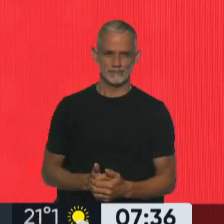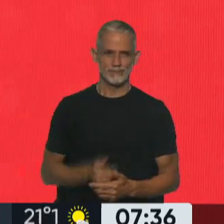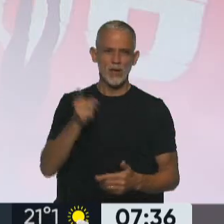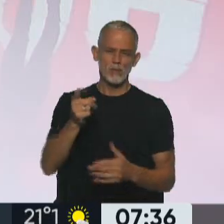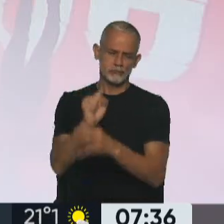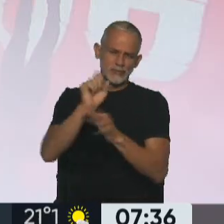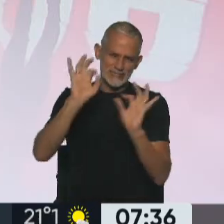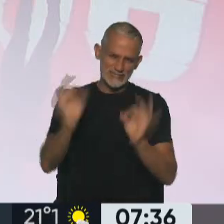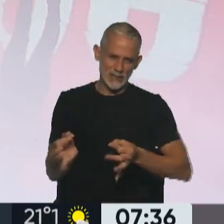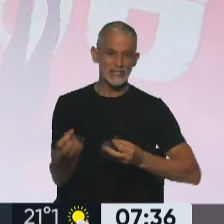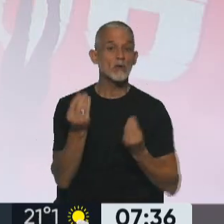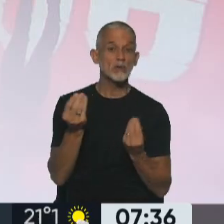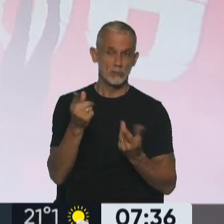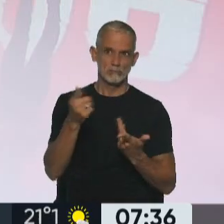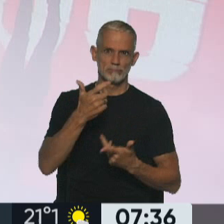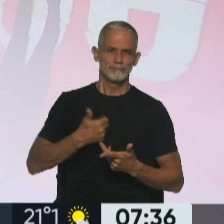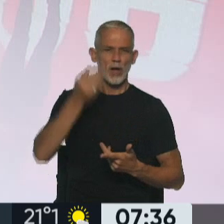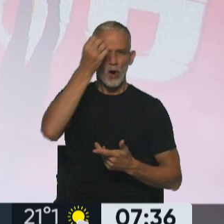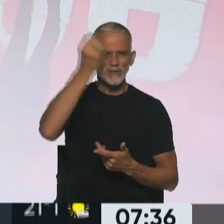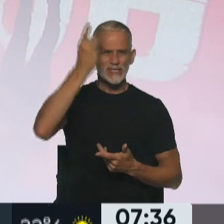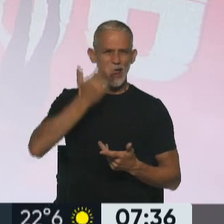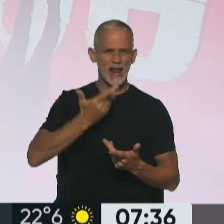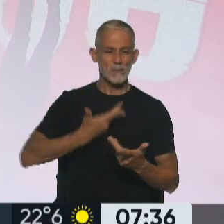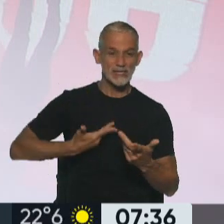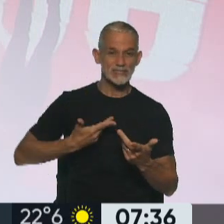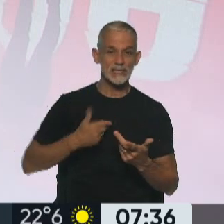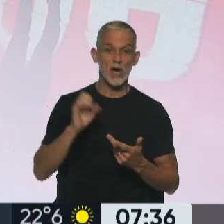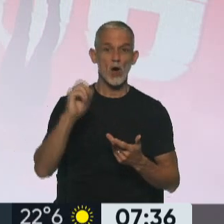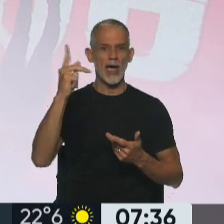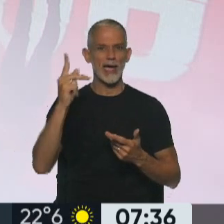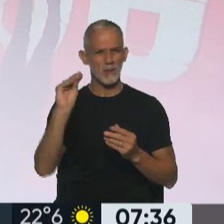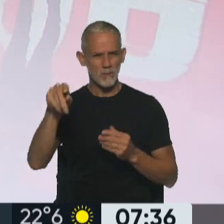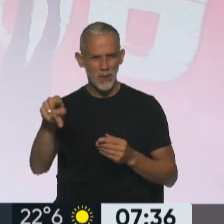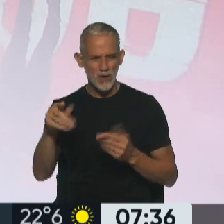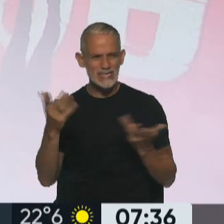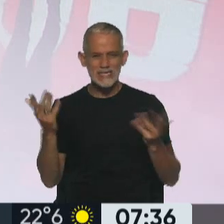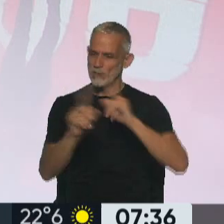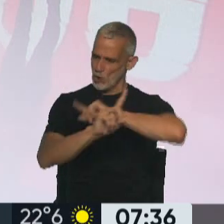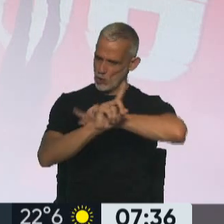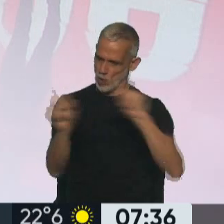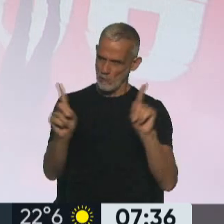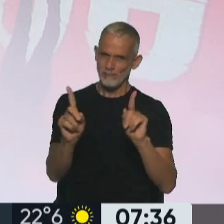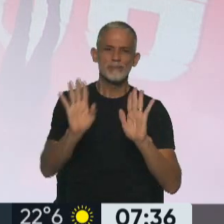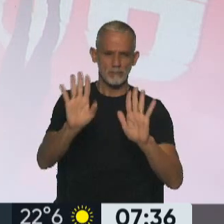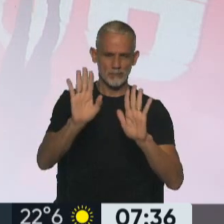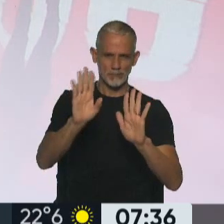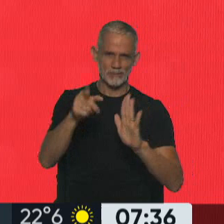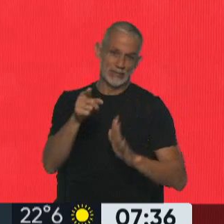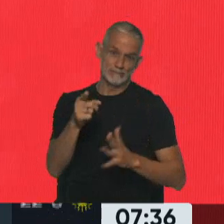la experta en esto, ¿no? Pero normalmente cuando es una cuenta oficial suele uno poner el ok, ¿no? No, no, eso es porque...